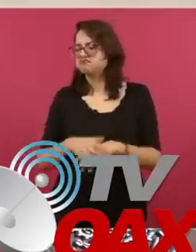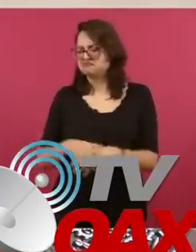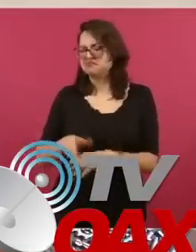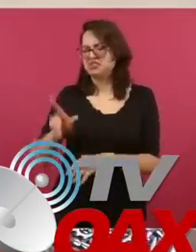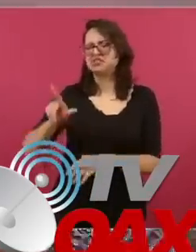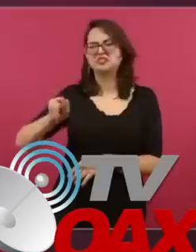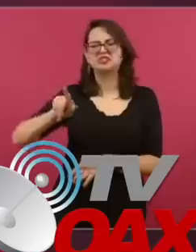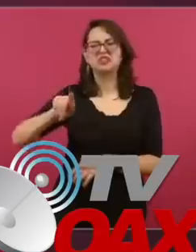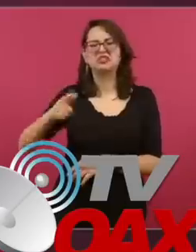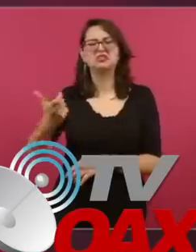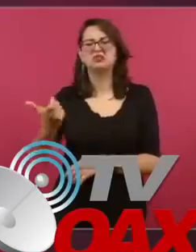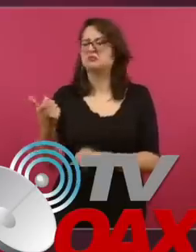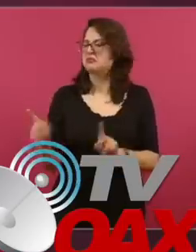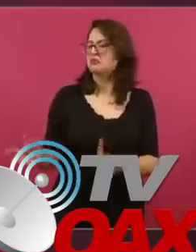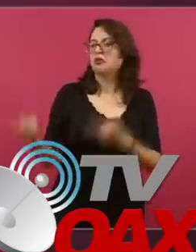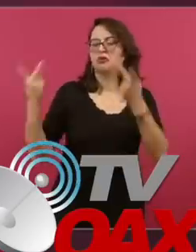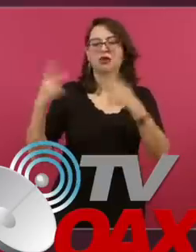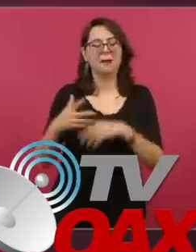manglares.